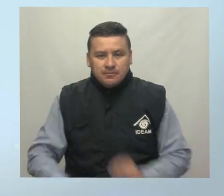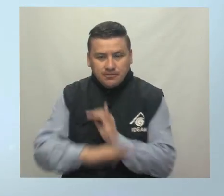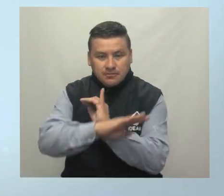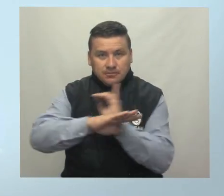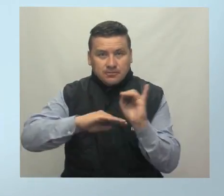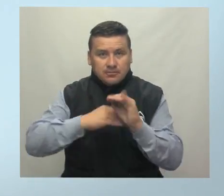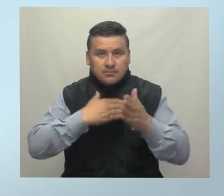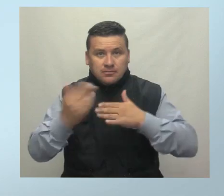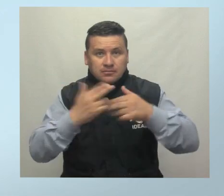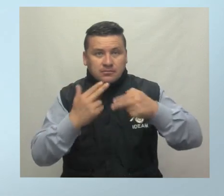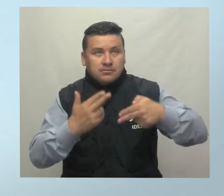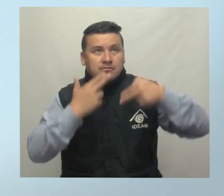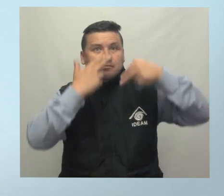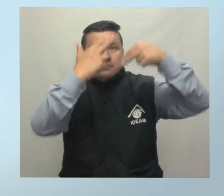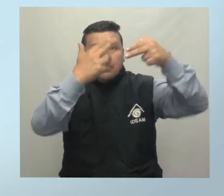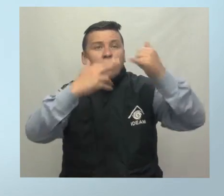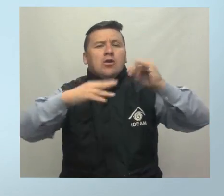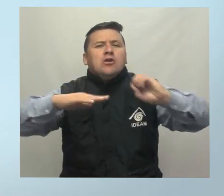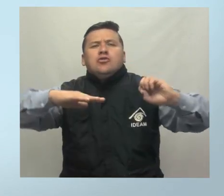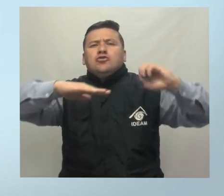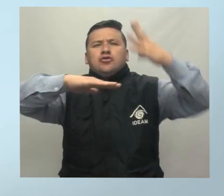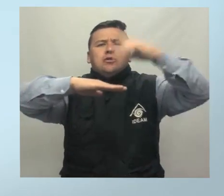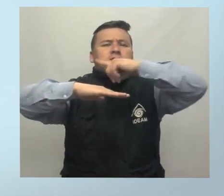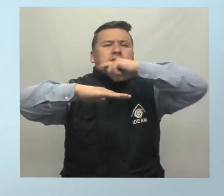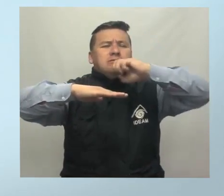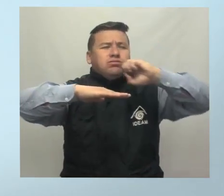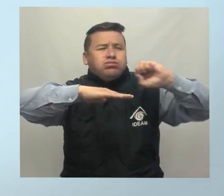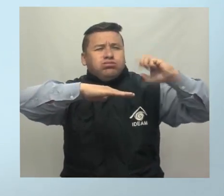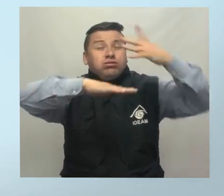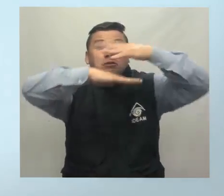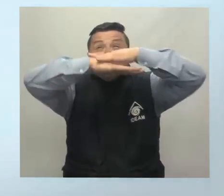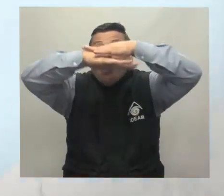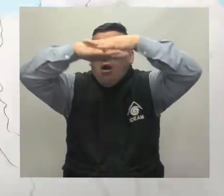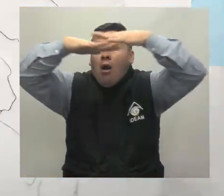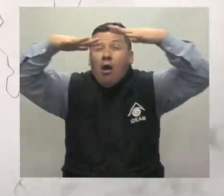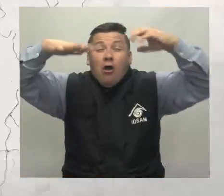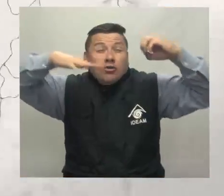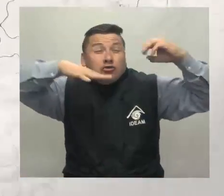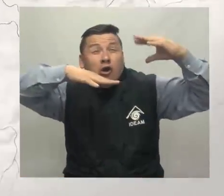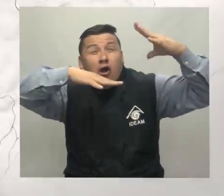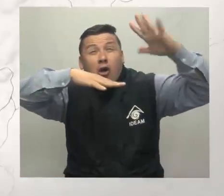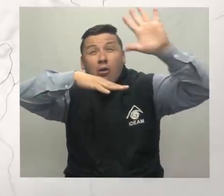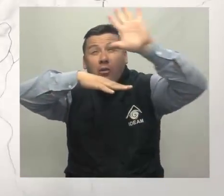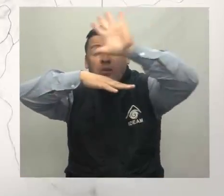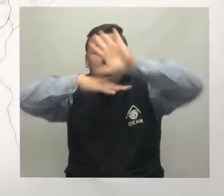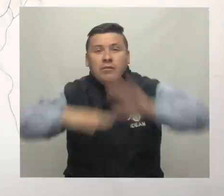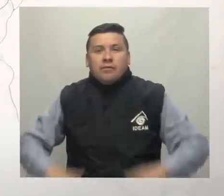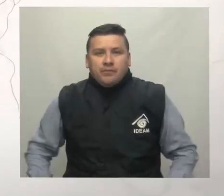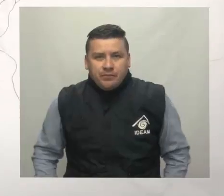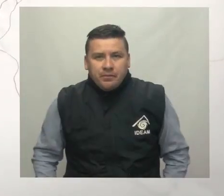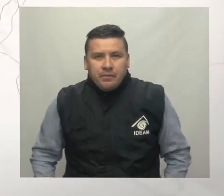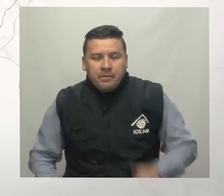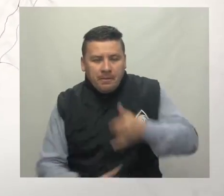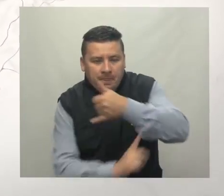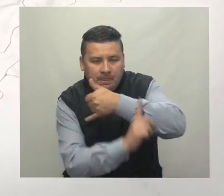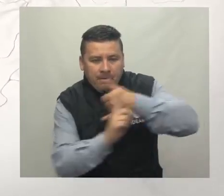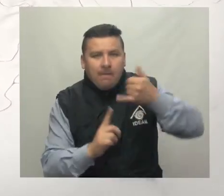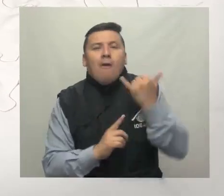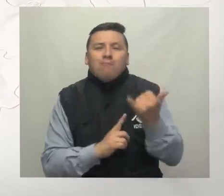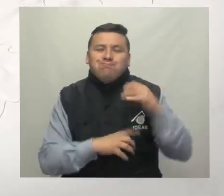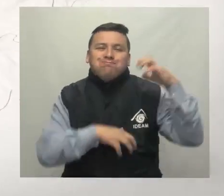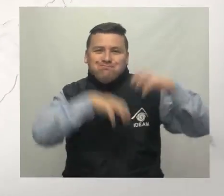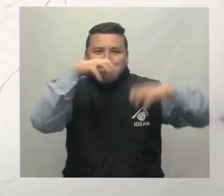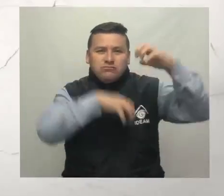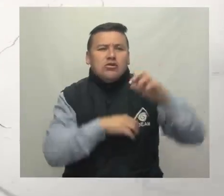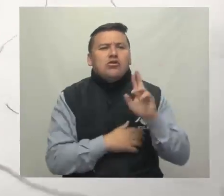Nuestras islas presentan condiciones secas y cielo despejado en gran parte del área. Para el litoral del Pacífico tenemos